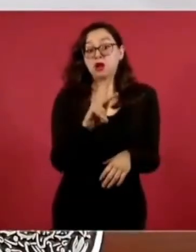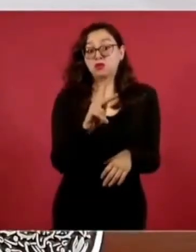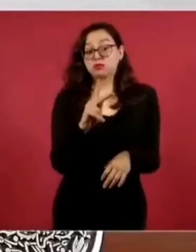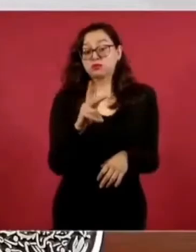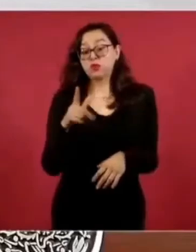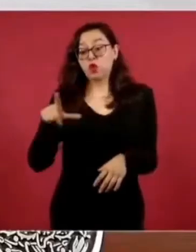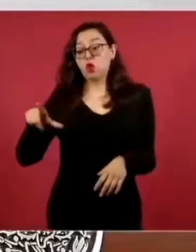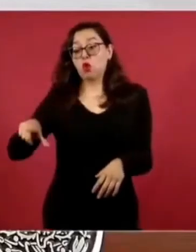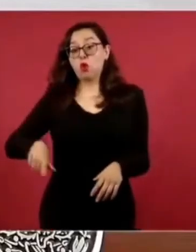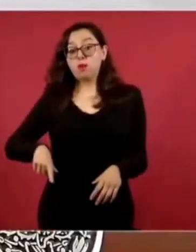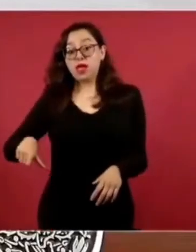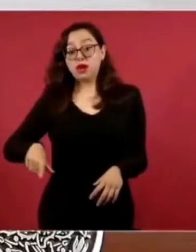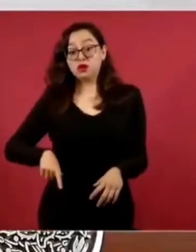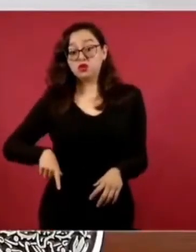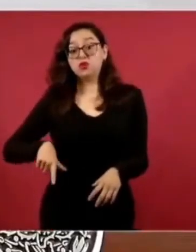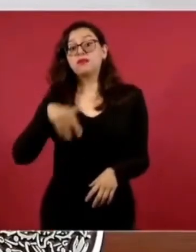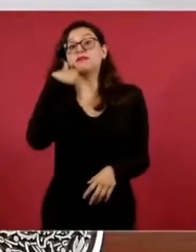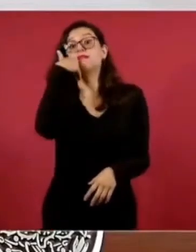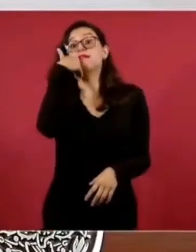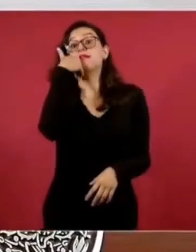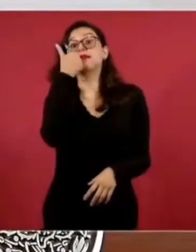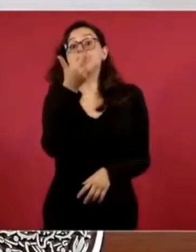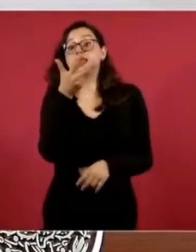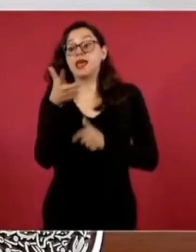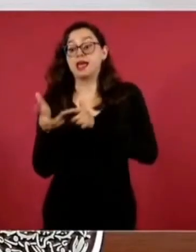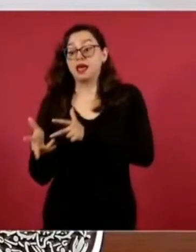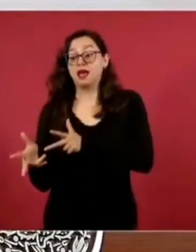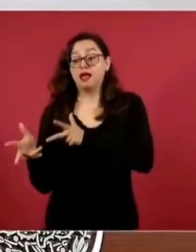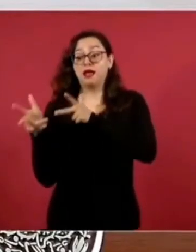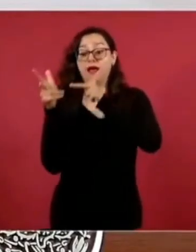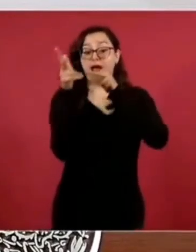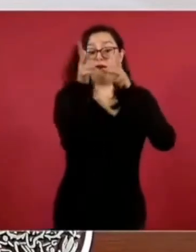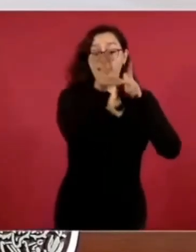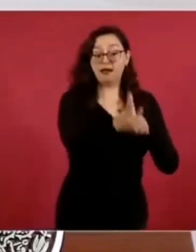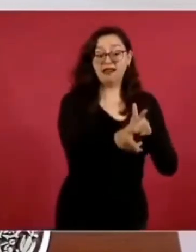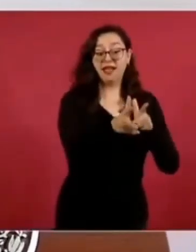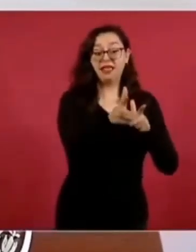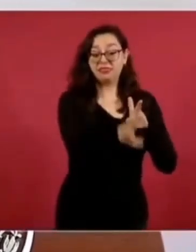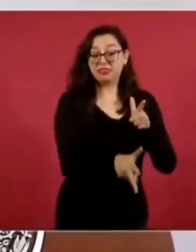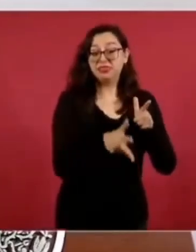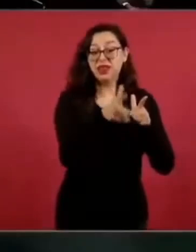puede utilizar las líneas. Y además tiene